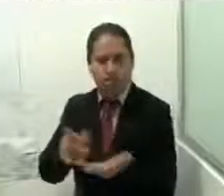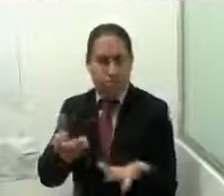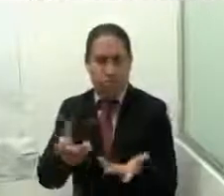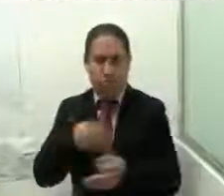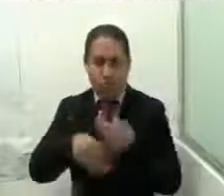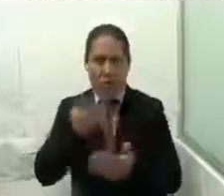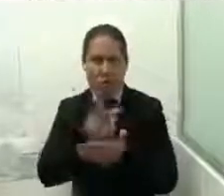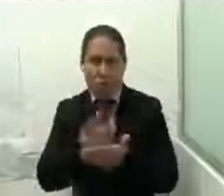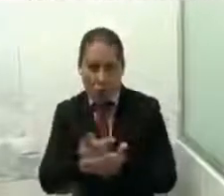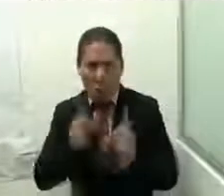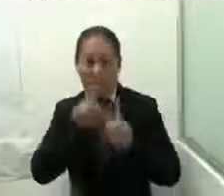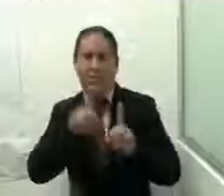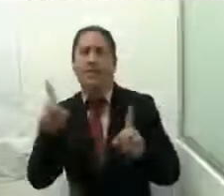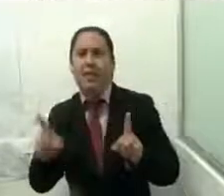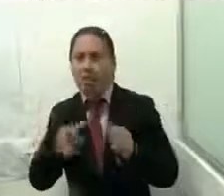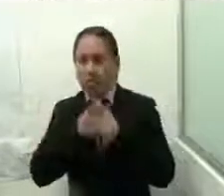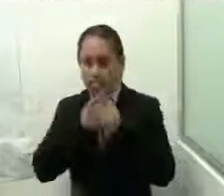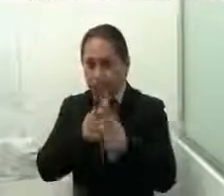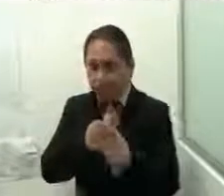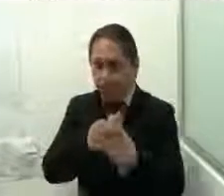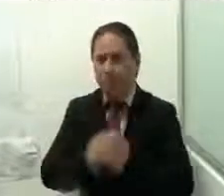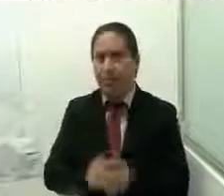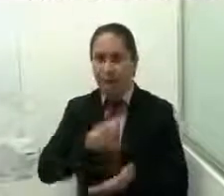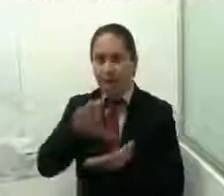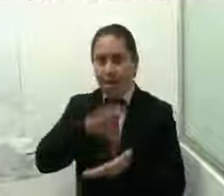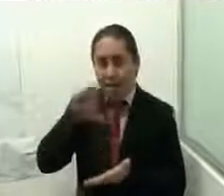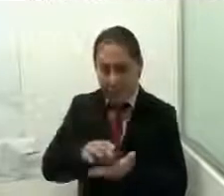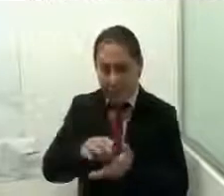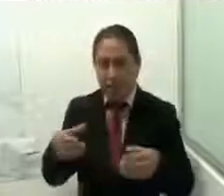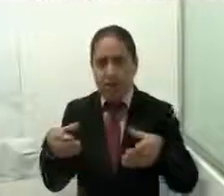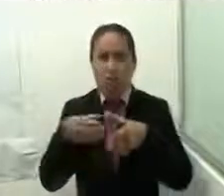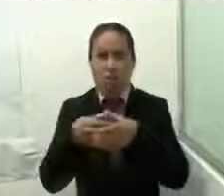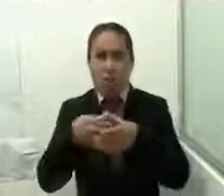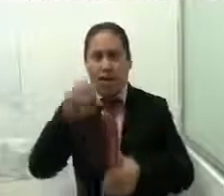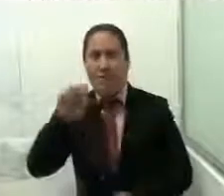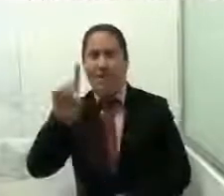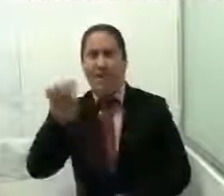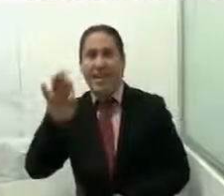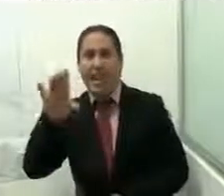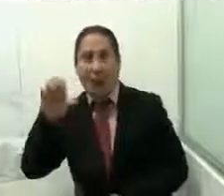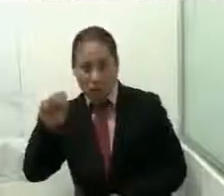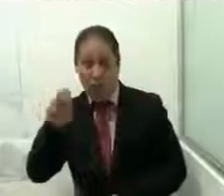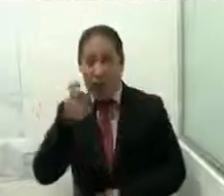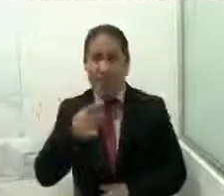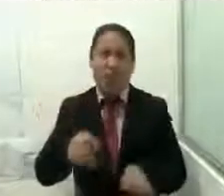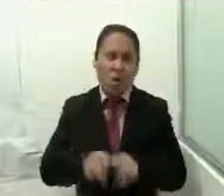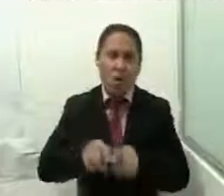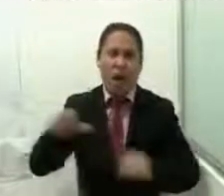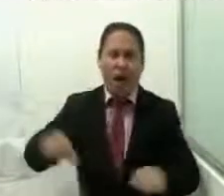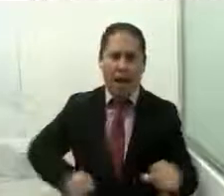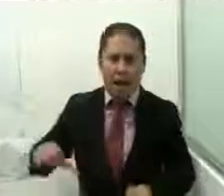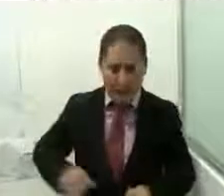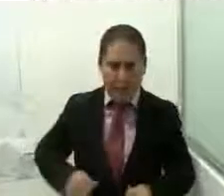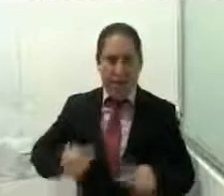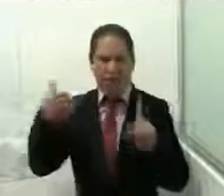programas y proyectos. Los Centros de Desarrollo Comunitario, SEDECOS, están enfocados a realizar actividades encaminadas hacia el